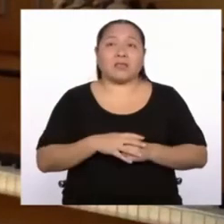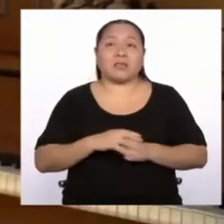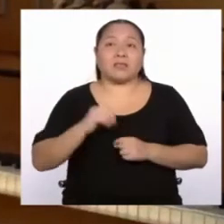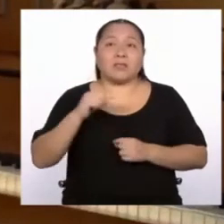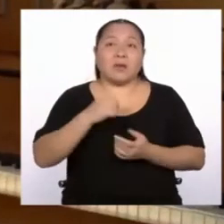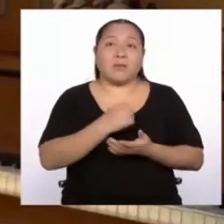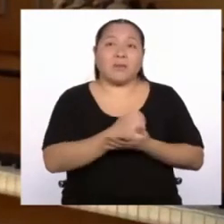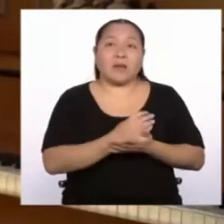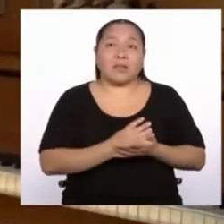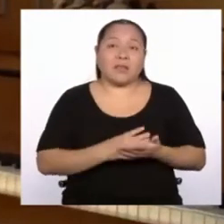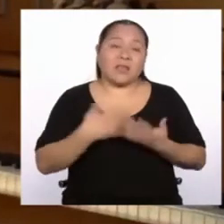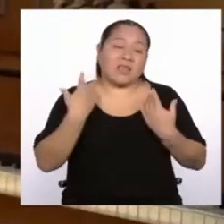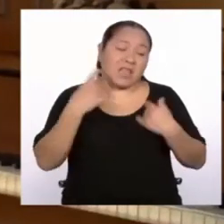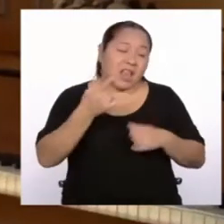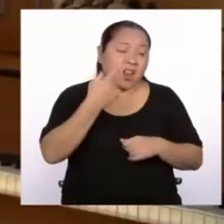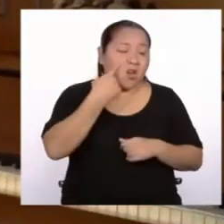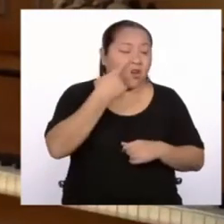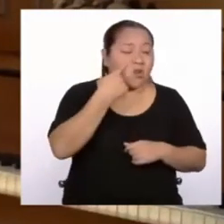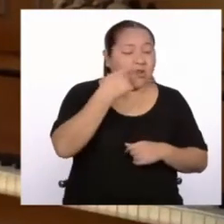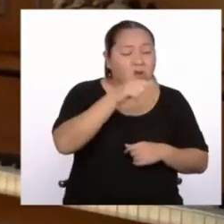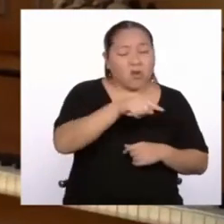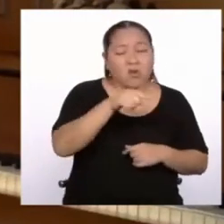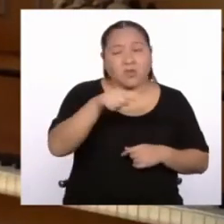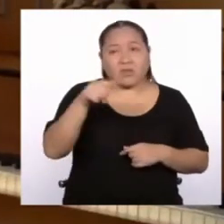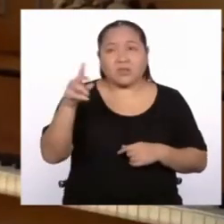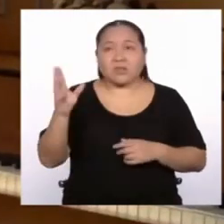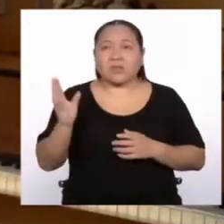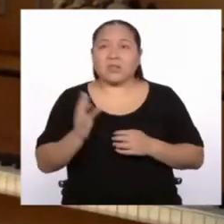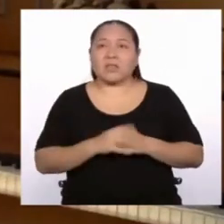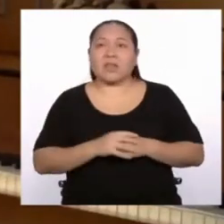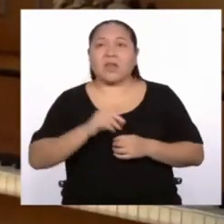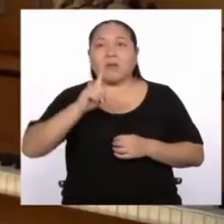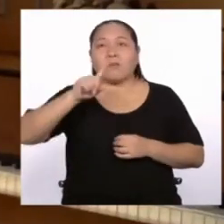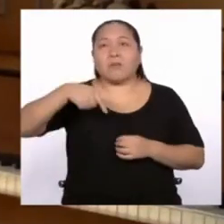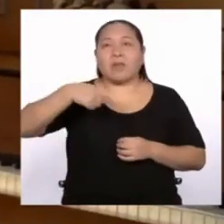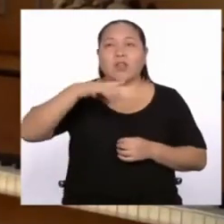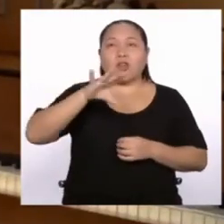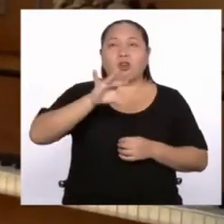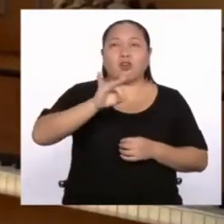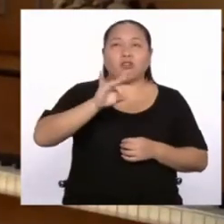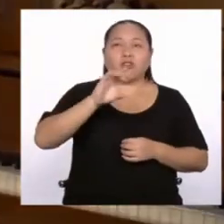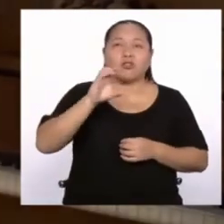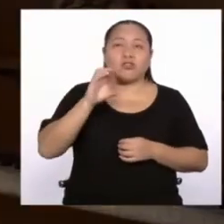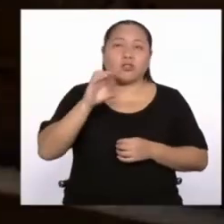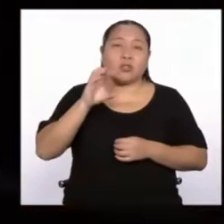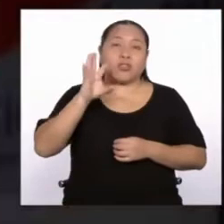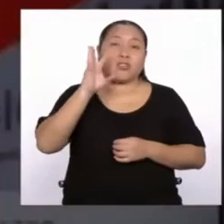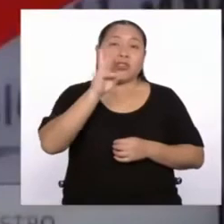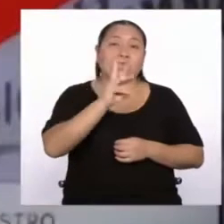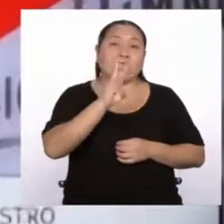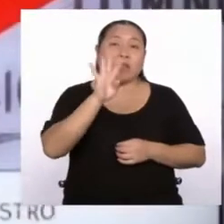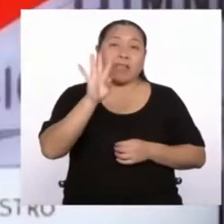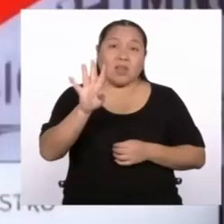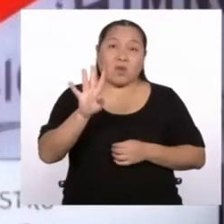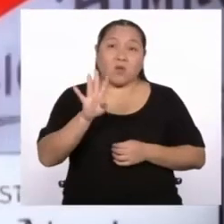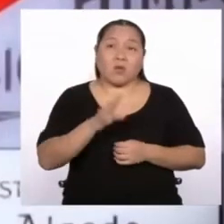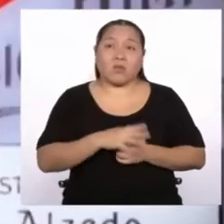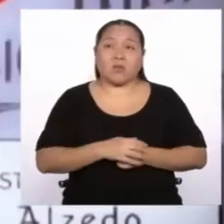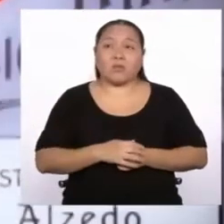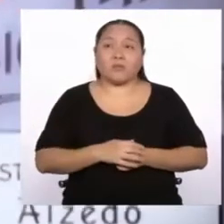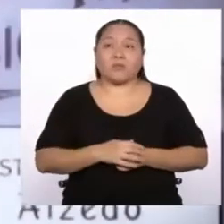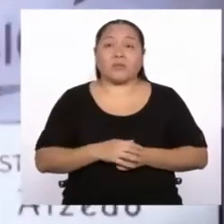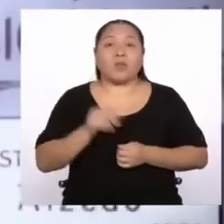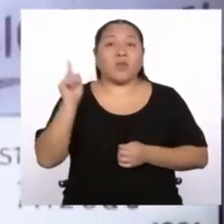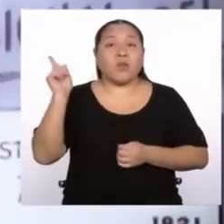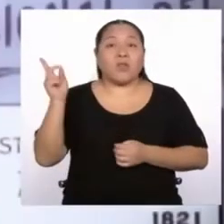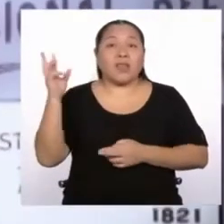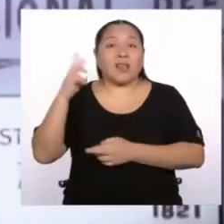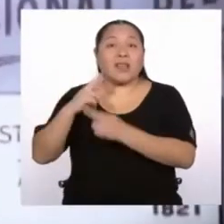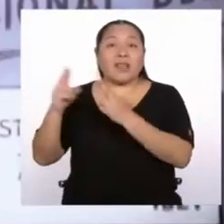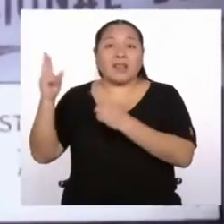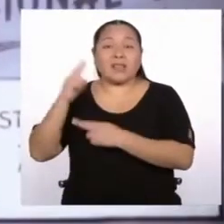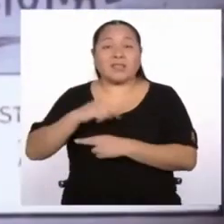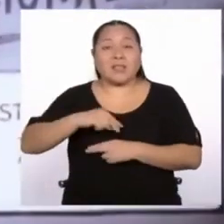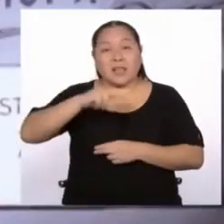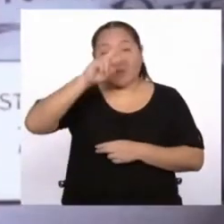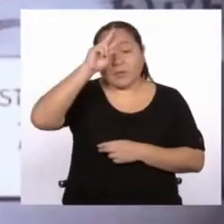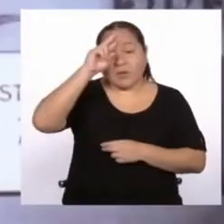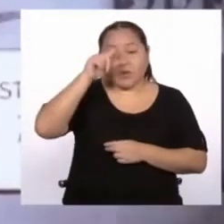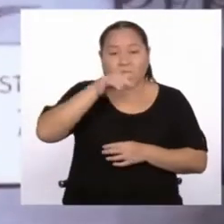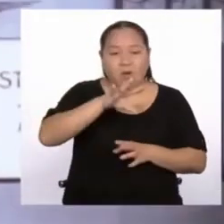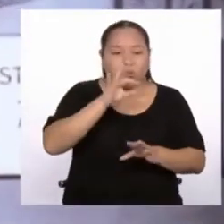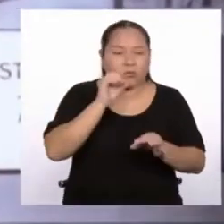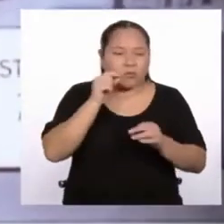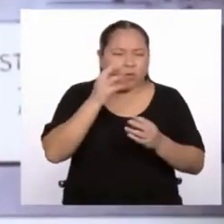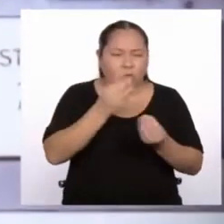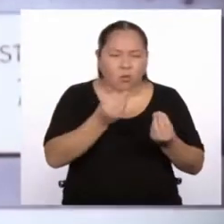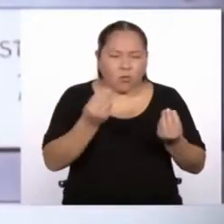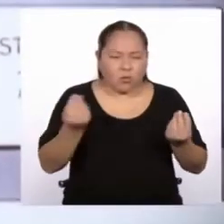que ya se conoce y que ha sido interpretada, que es la versión de 1864. Cuando él retorna al Perú, se encuentra con varias versiones